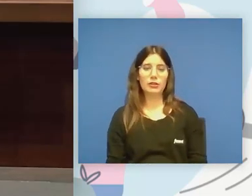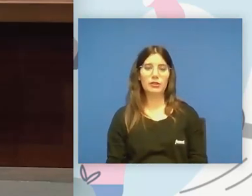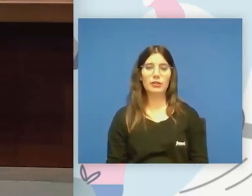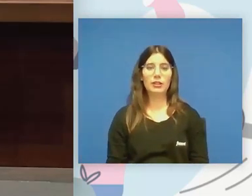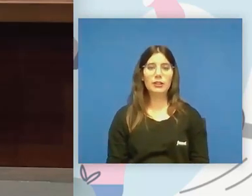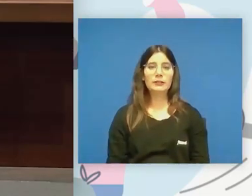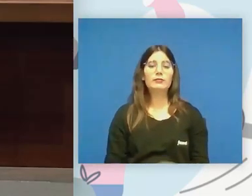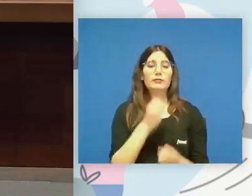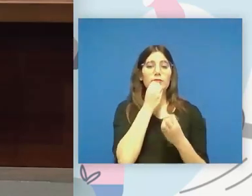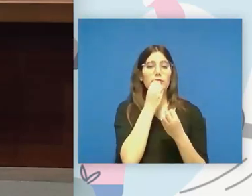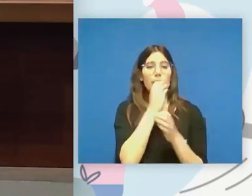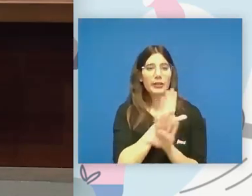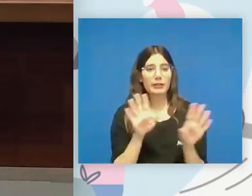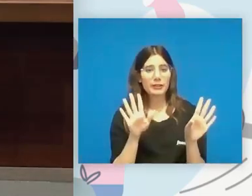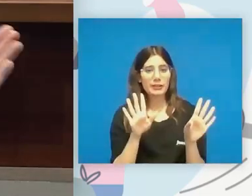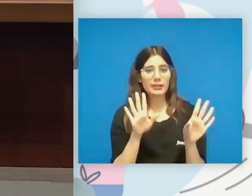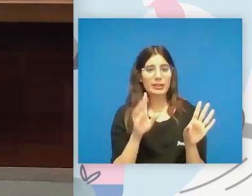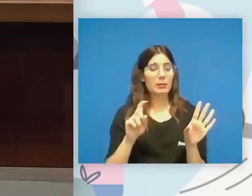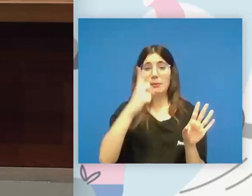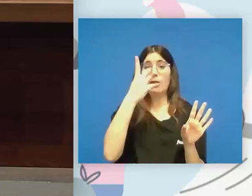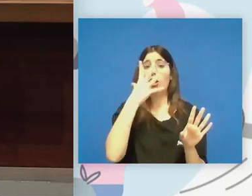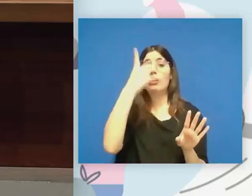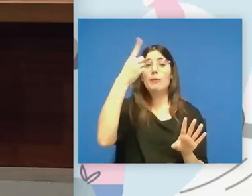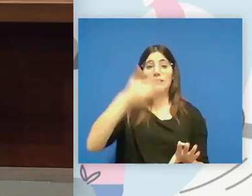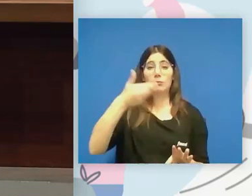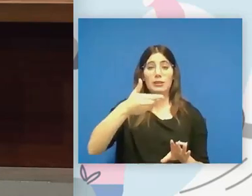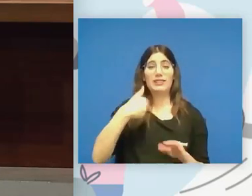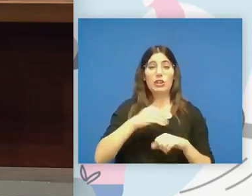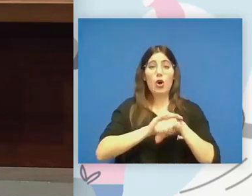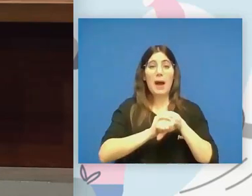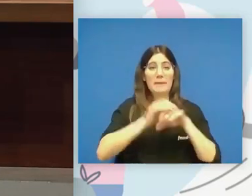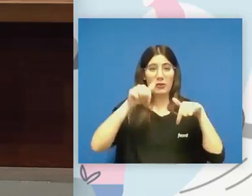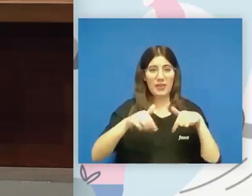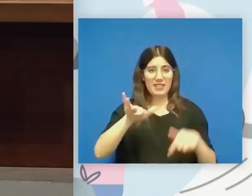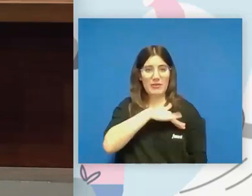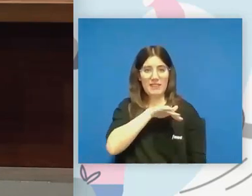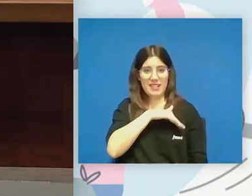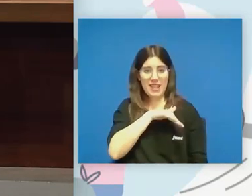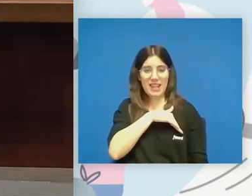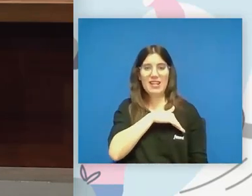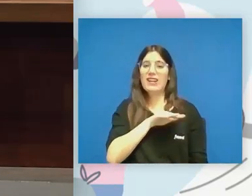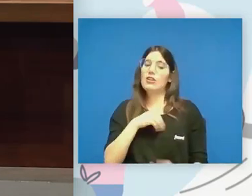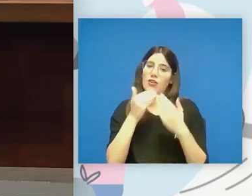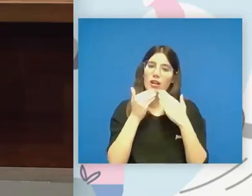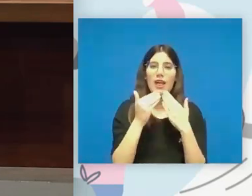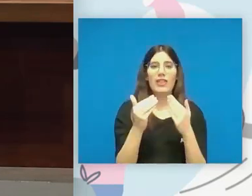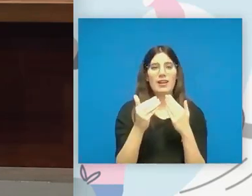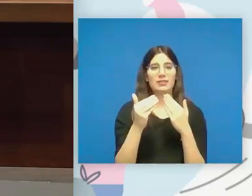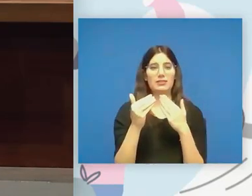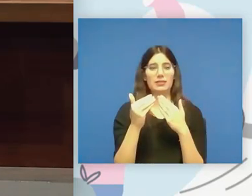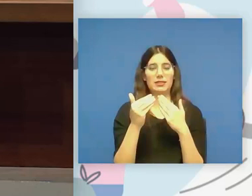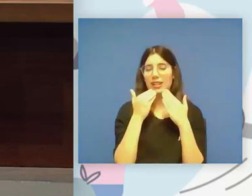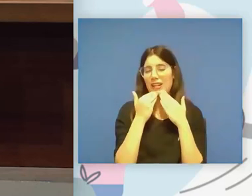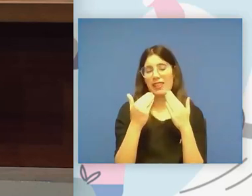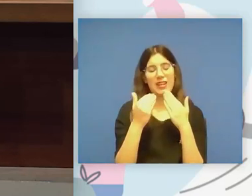Bueno, en primer lugar, lo más importante, soy amigo de esta universidad y agradecimiento máximo,